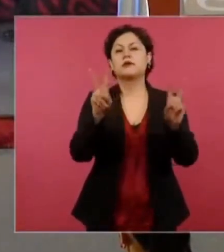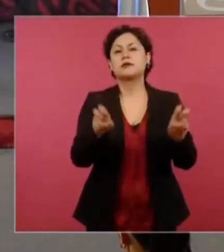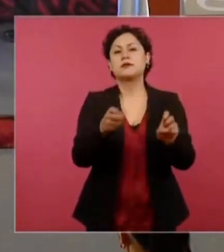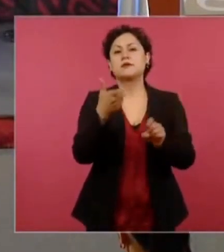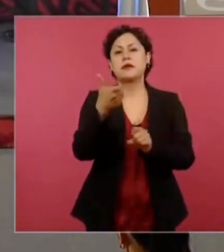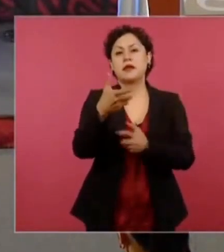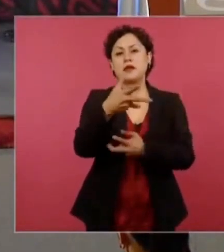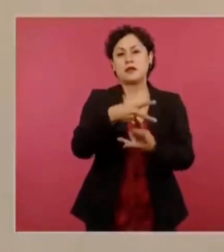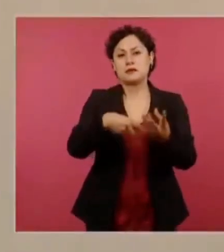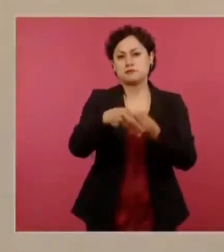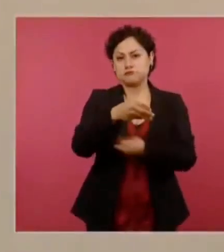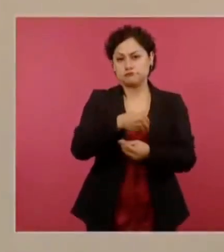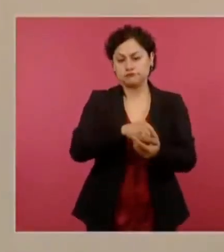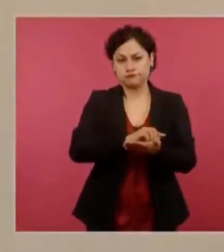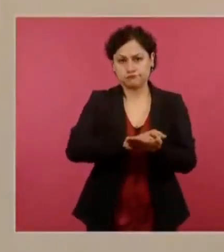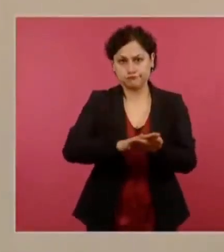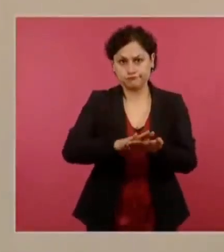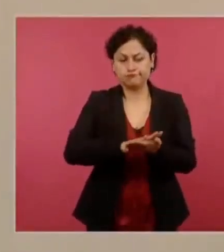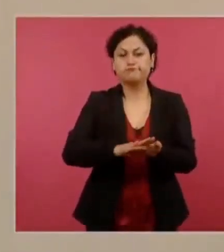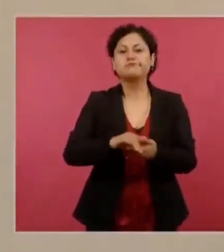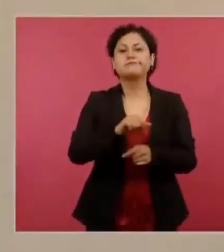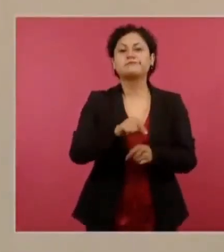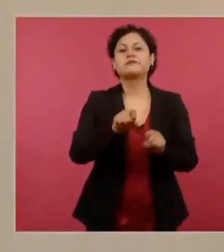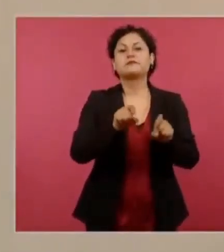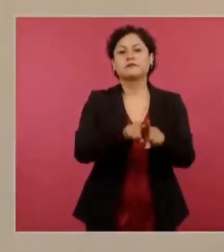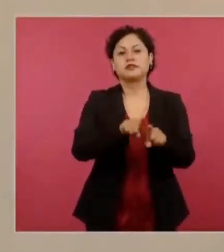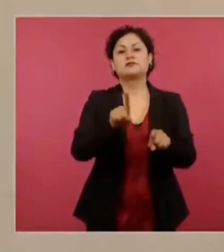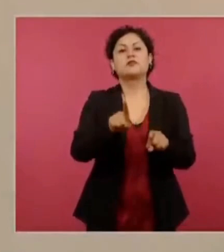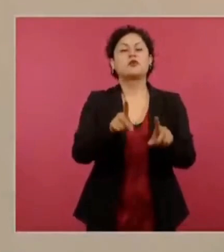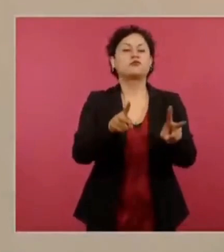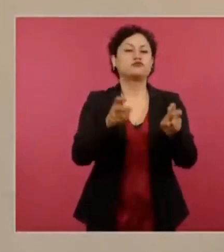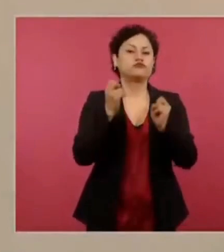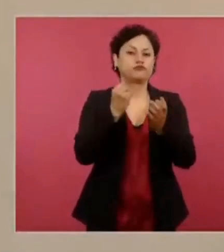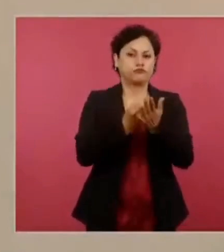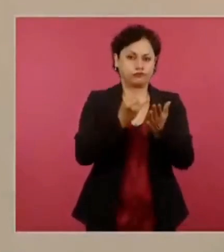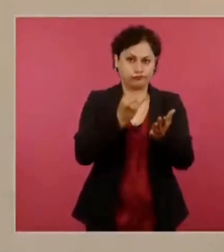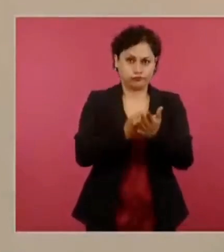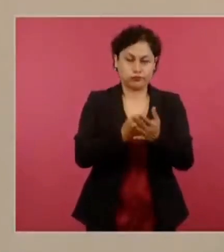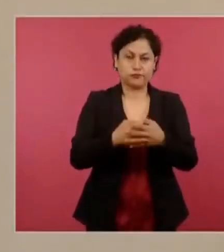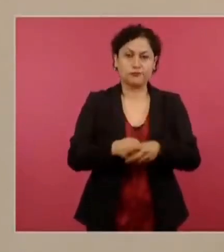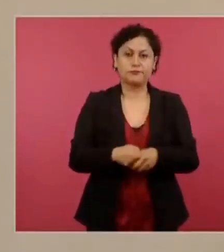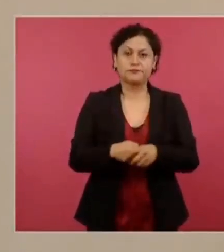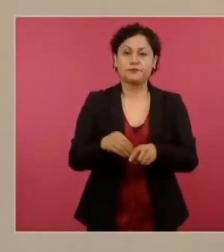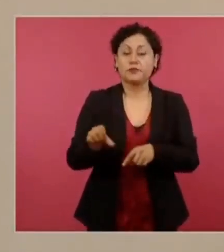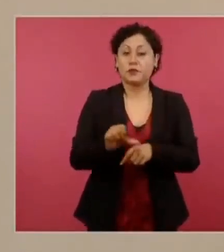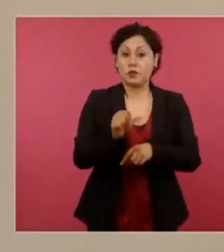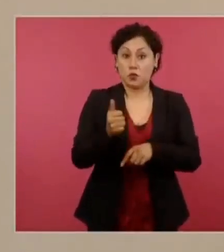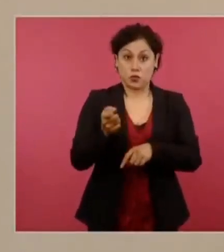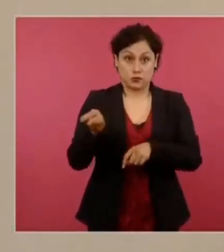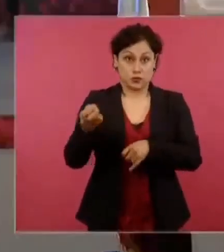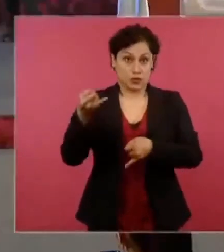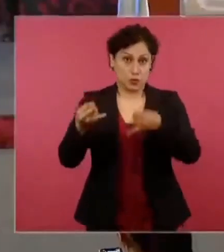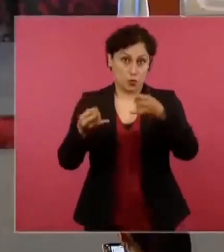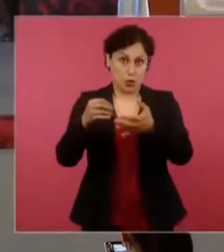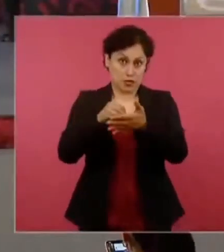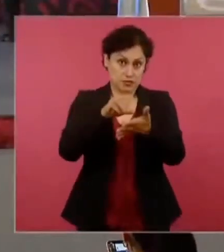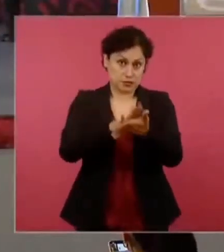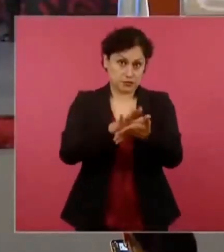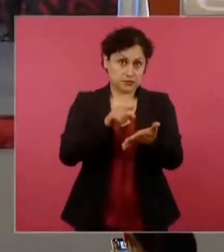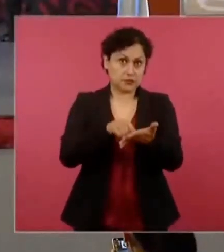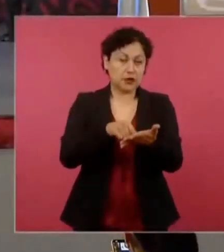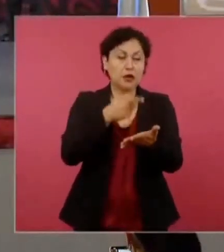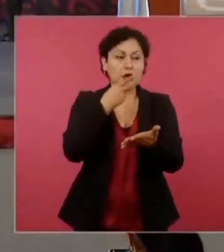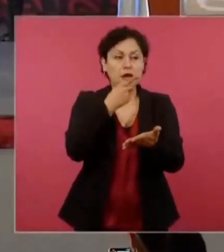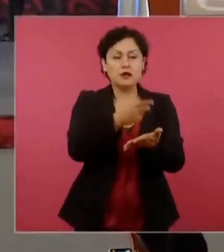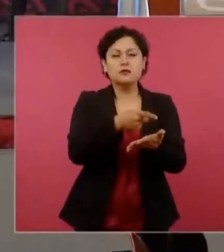lavado de dinero y por defraudación fiscal. Y otro de los efectos de esta suspensión es para que